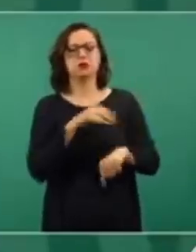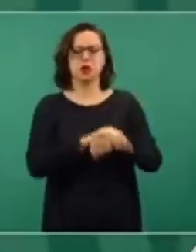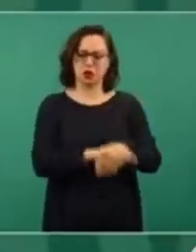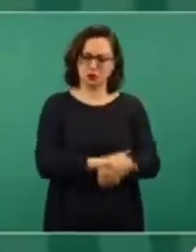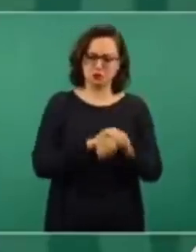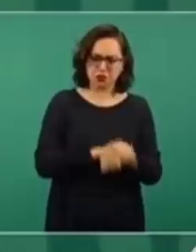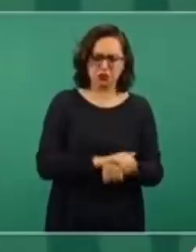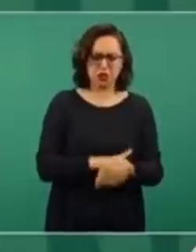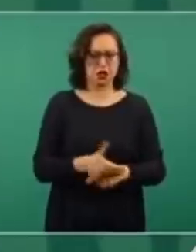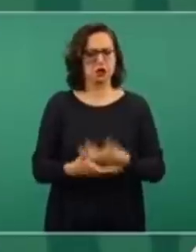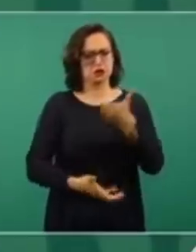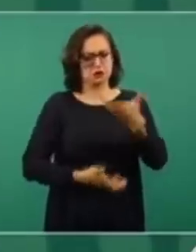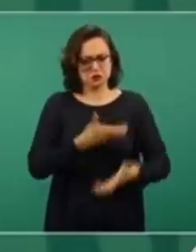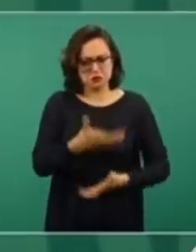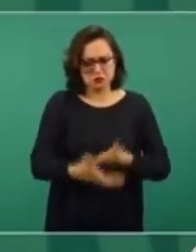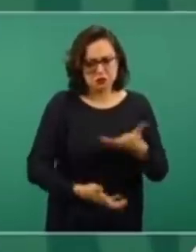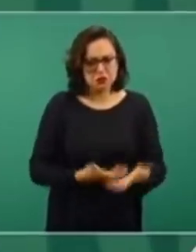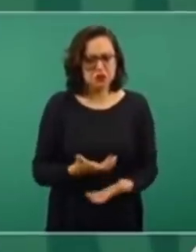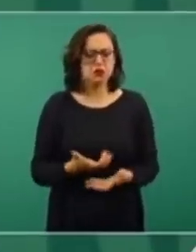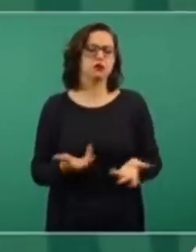por la cooperación para el desarrollo.